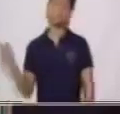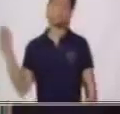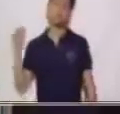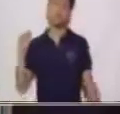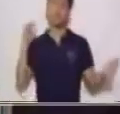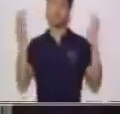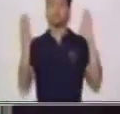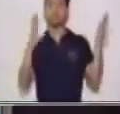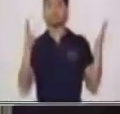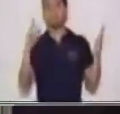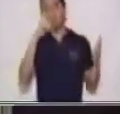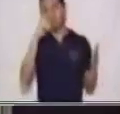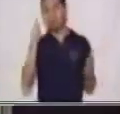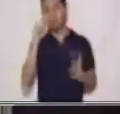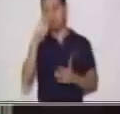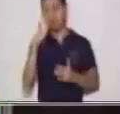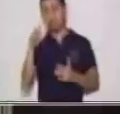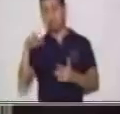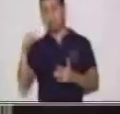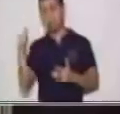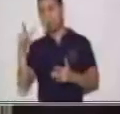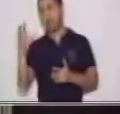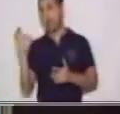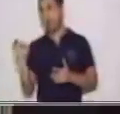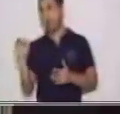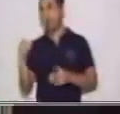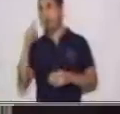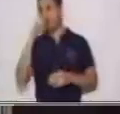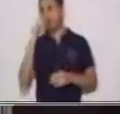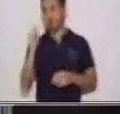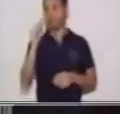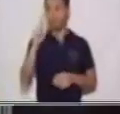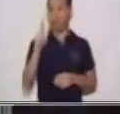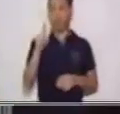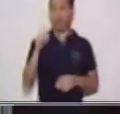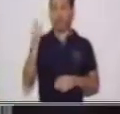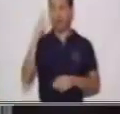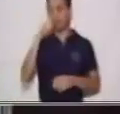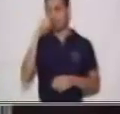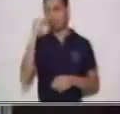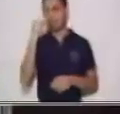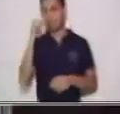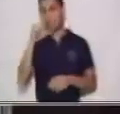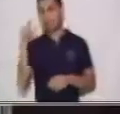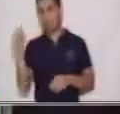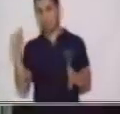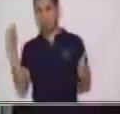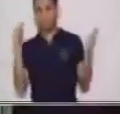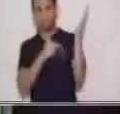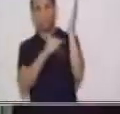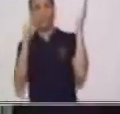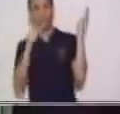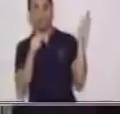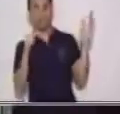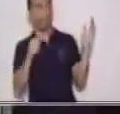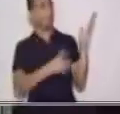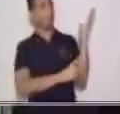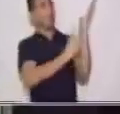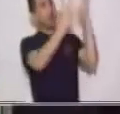palo a tal astilla. Ese es un verbo transitivo. Está determinado la acción hacia alguien.